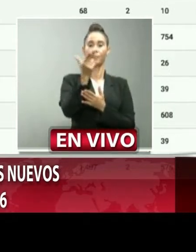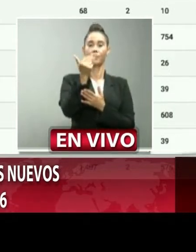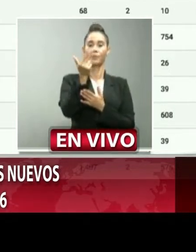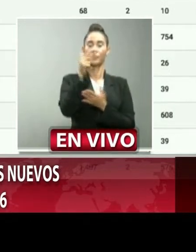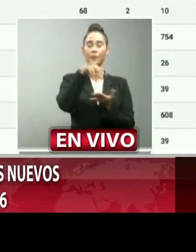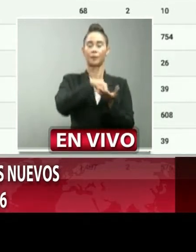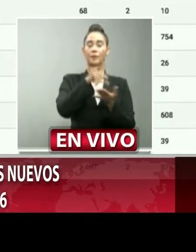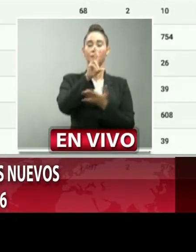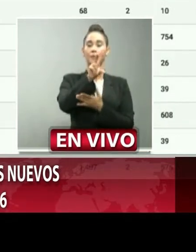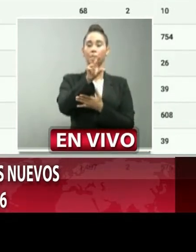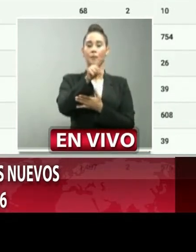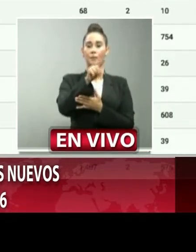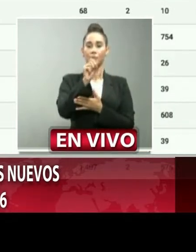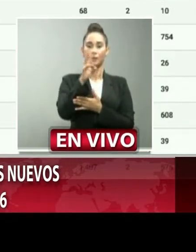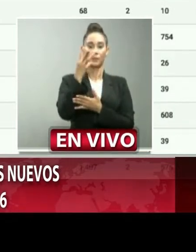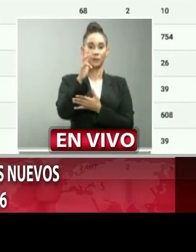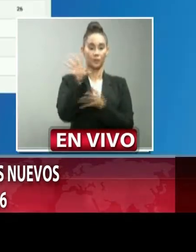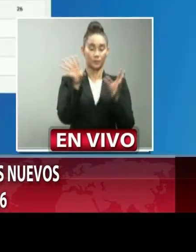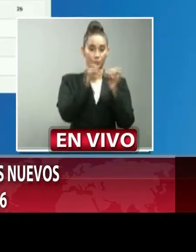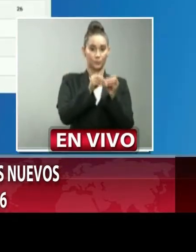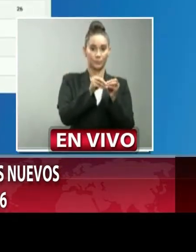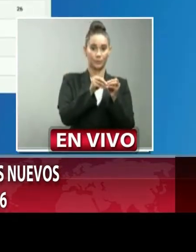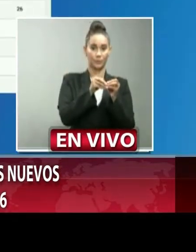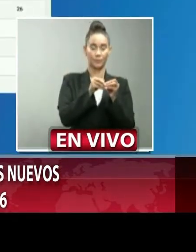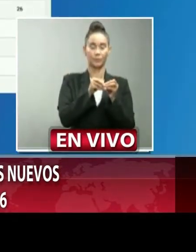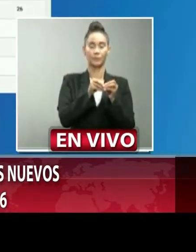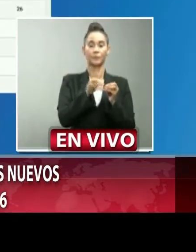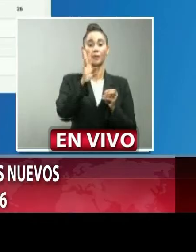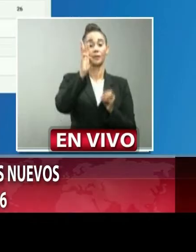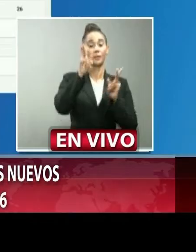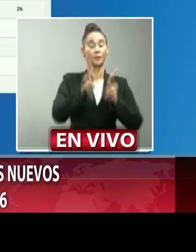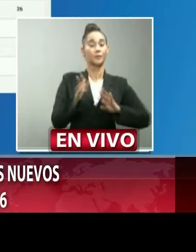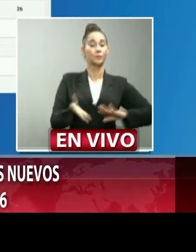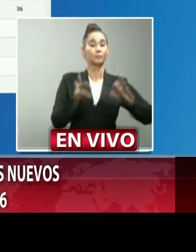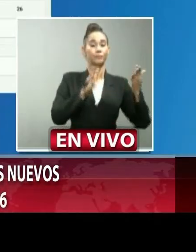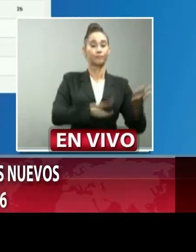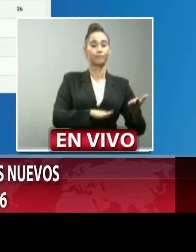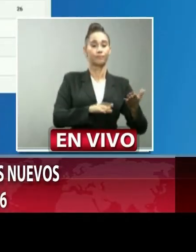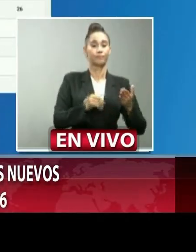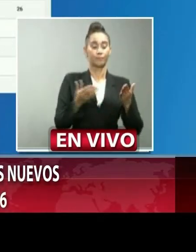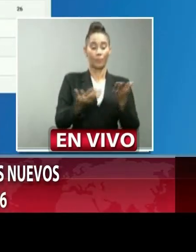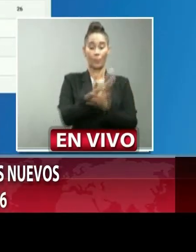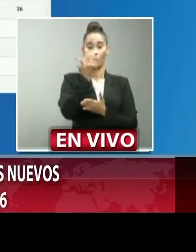.116 acumulados y 6 fallecimientos